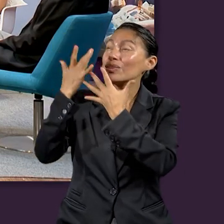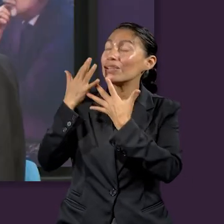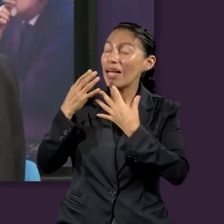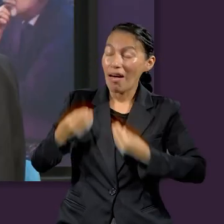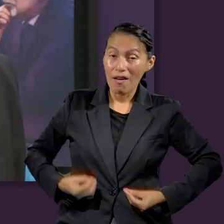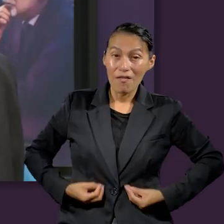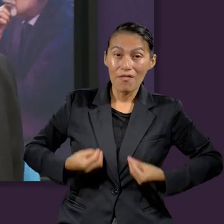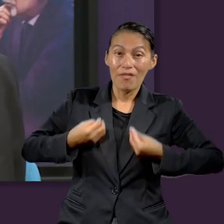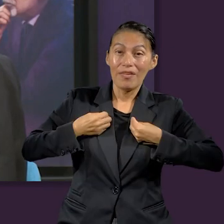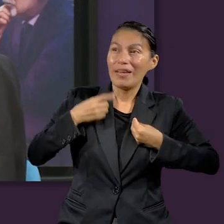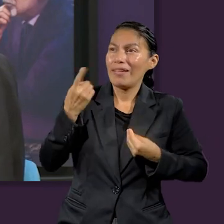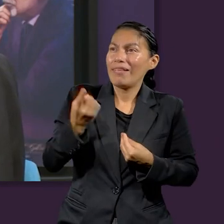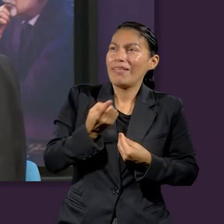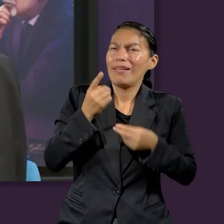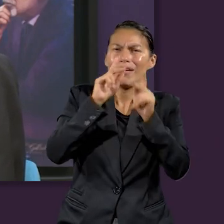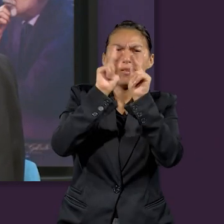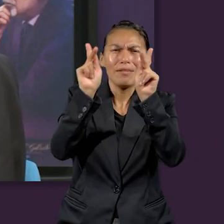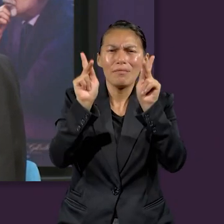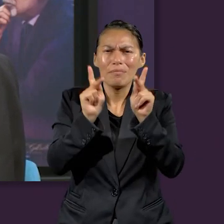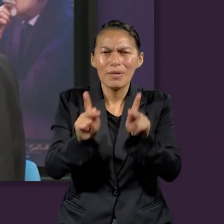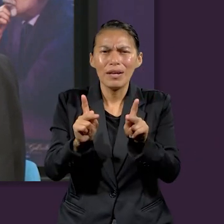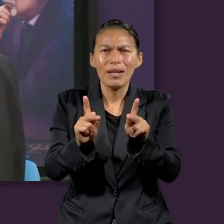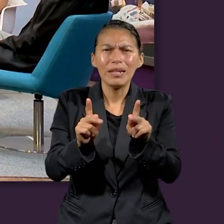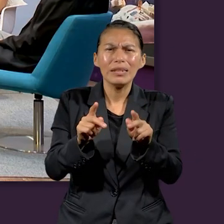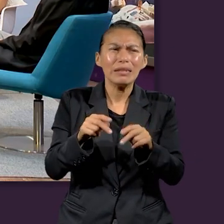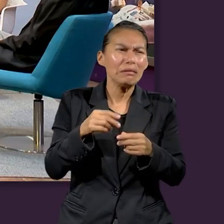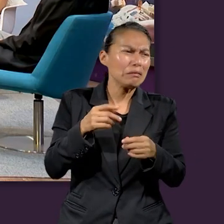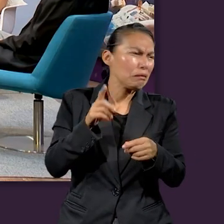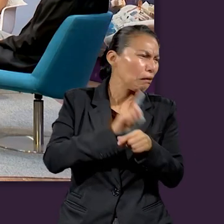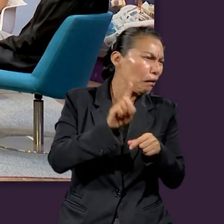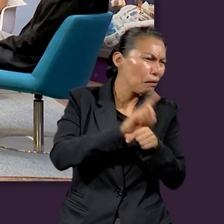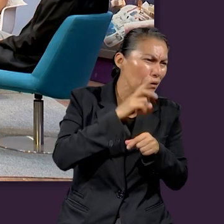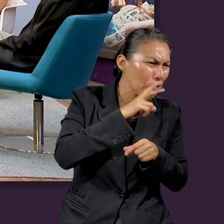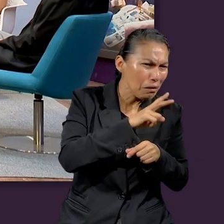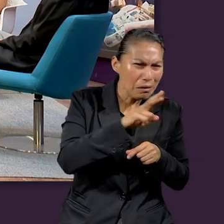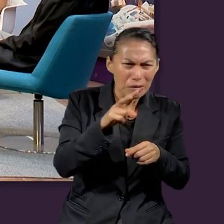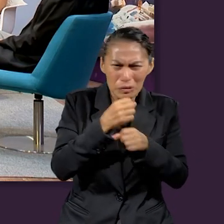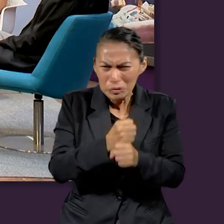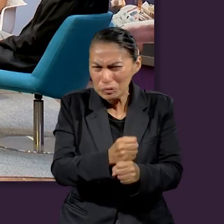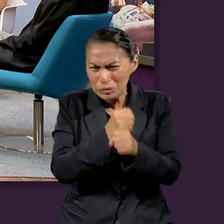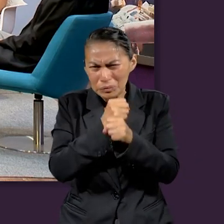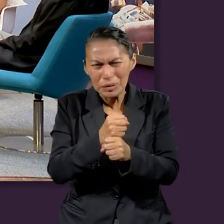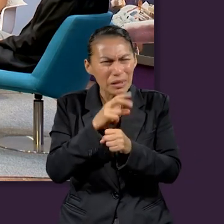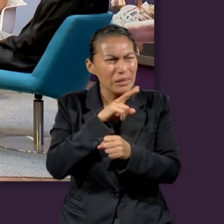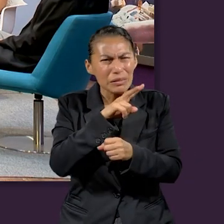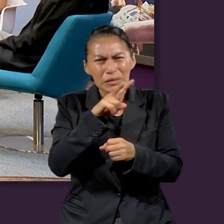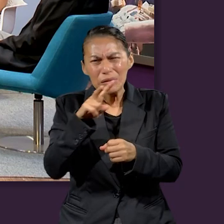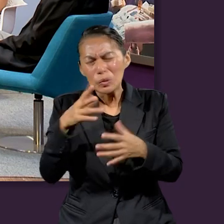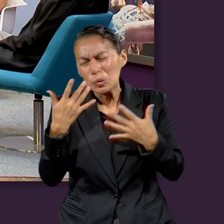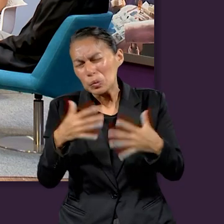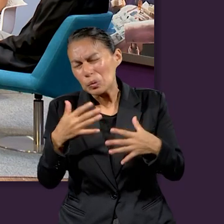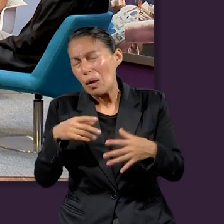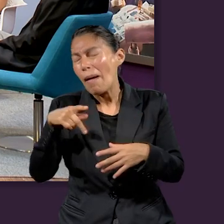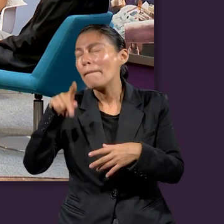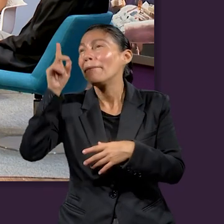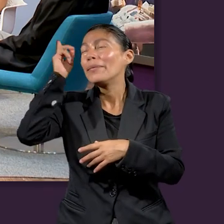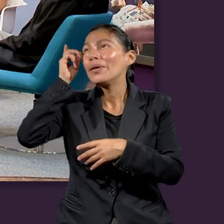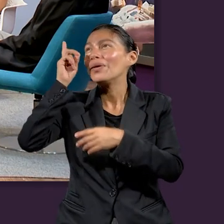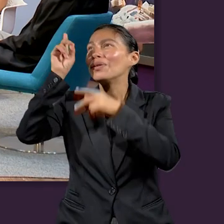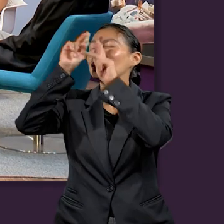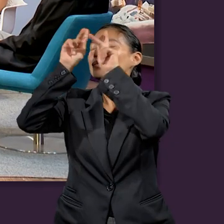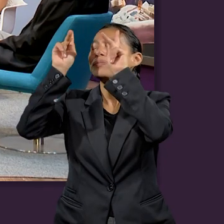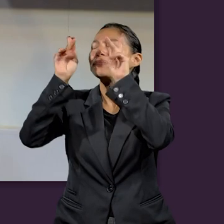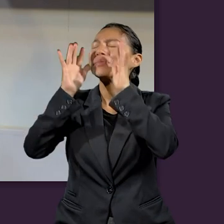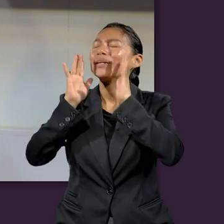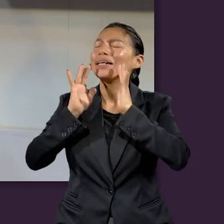da de vivir una vida eterna de paz y de tanto que vemos todos los días sufrimiento. Así que creo yo que